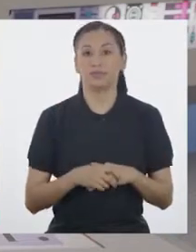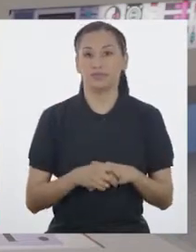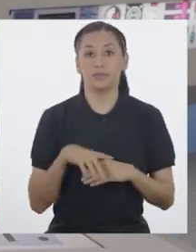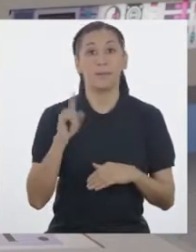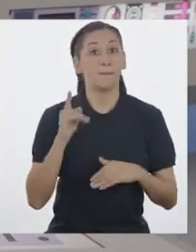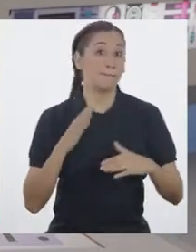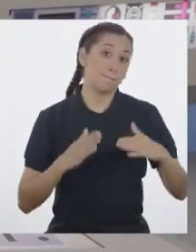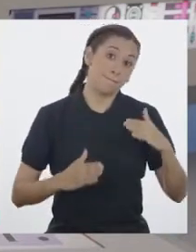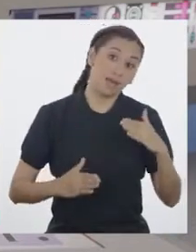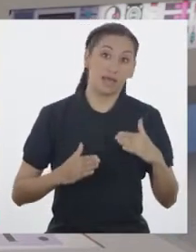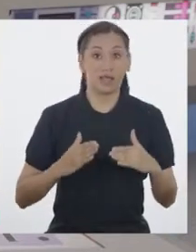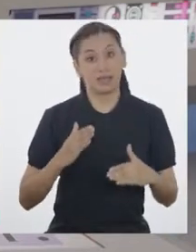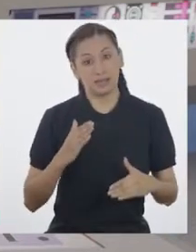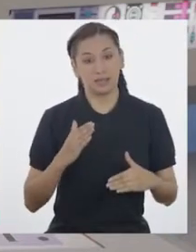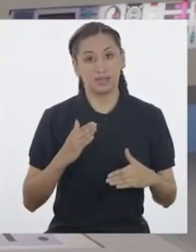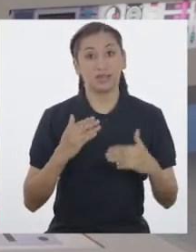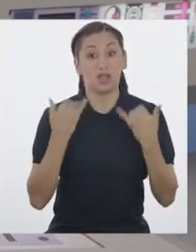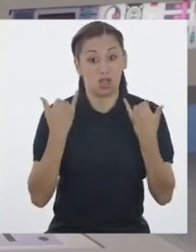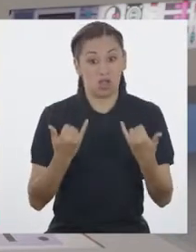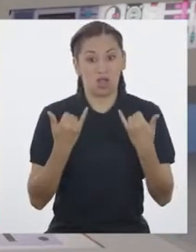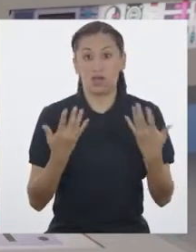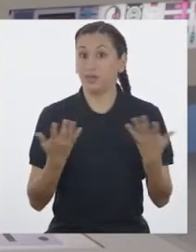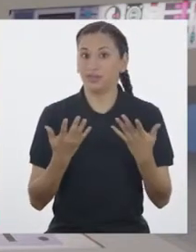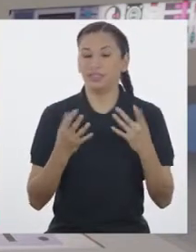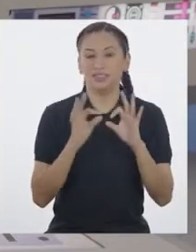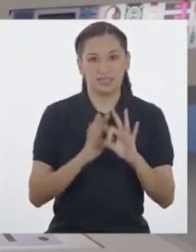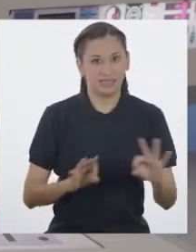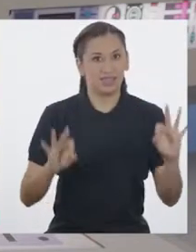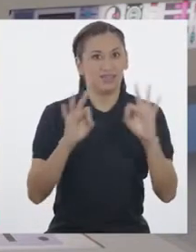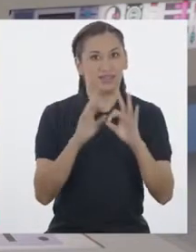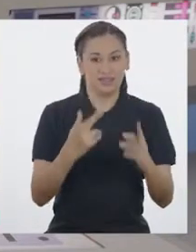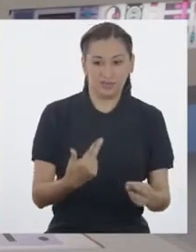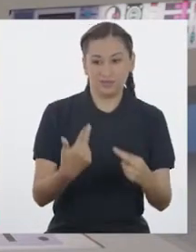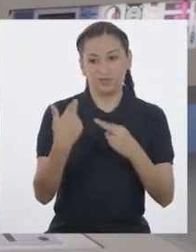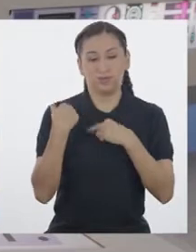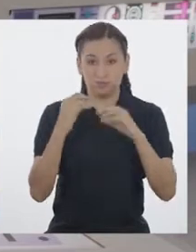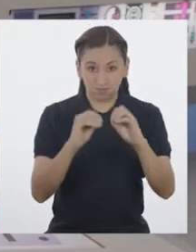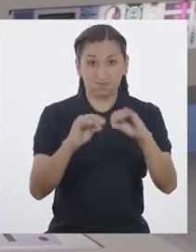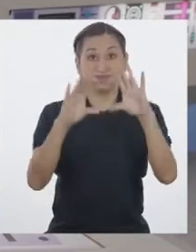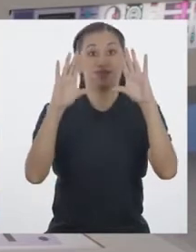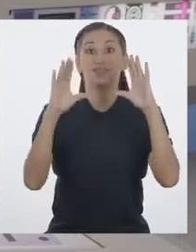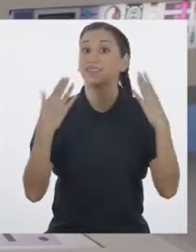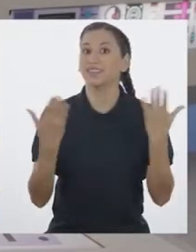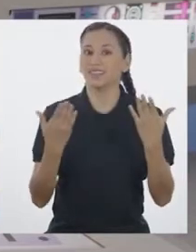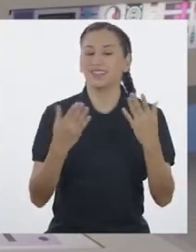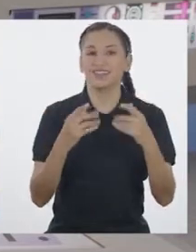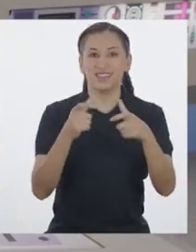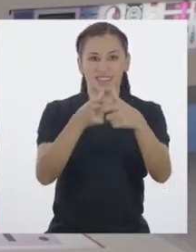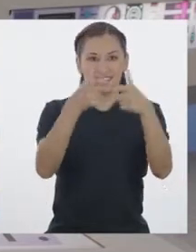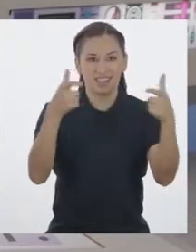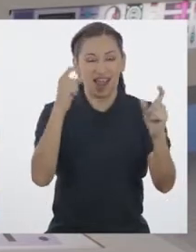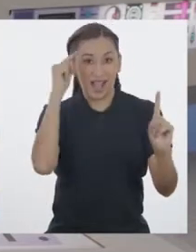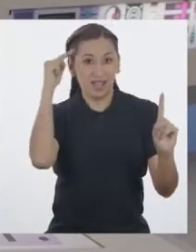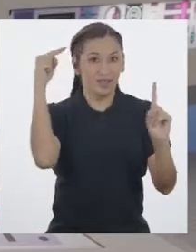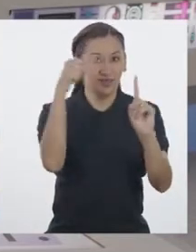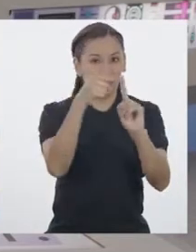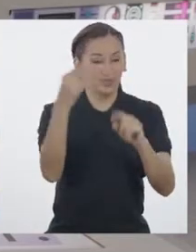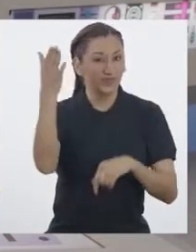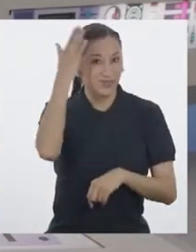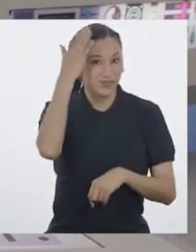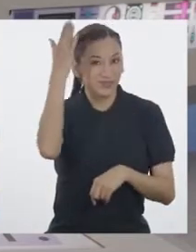Bueno, Maca, ha llegado la hora de que actives nuestra súper aplicación, el gran